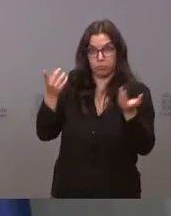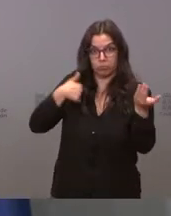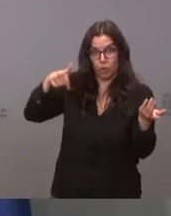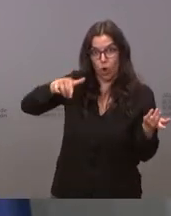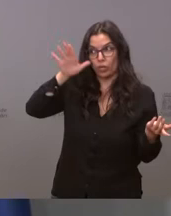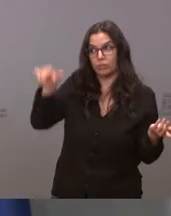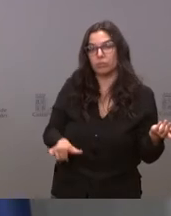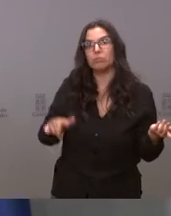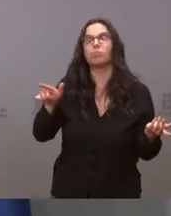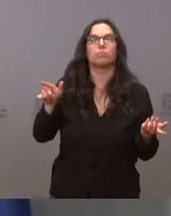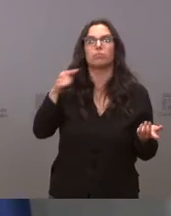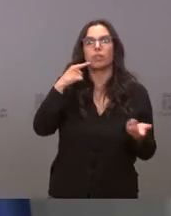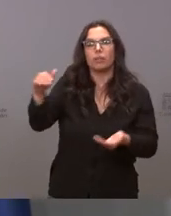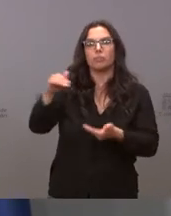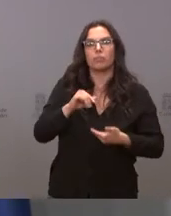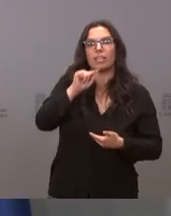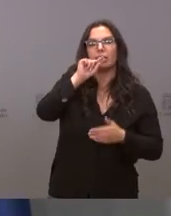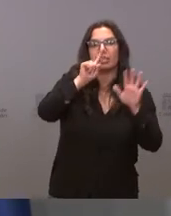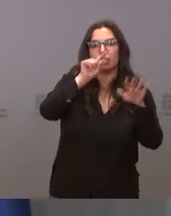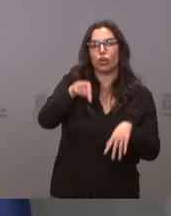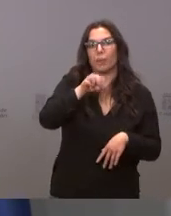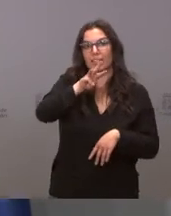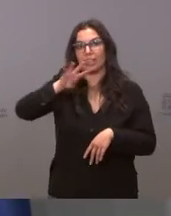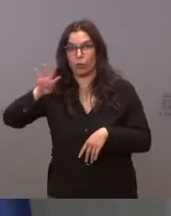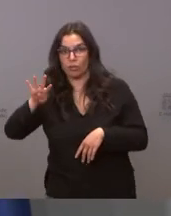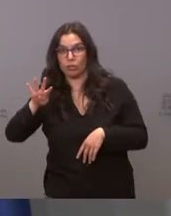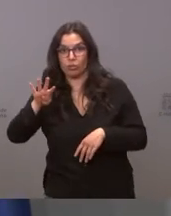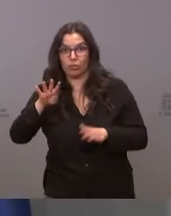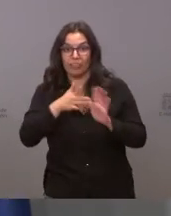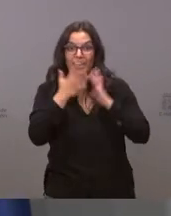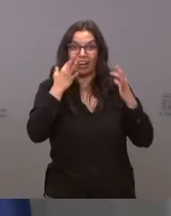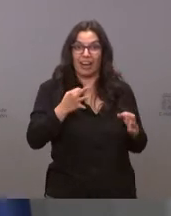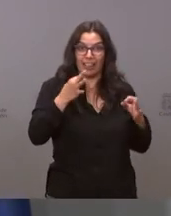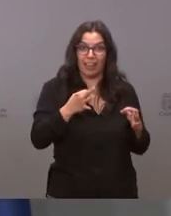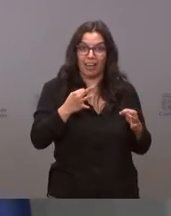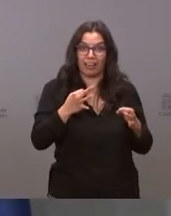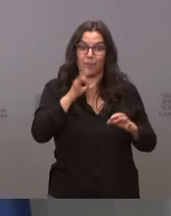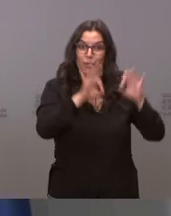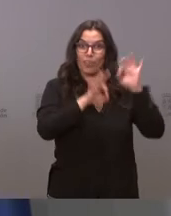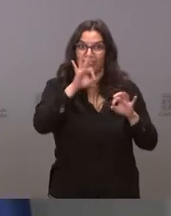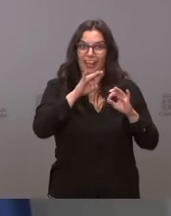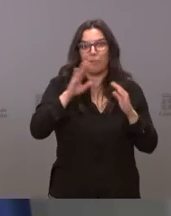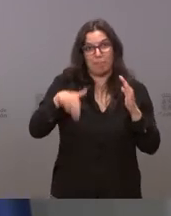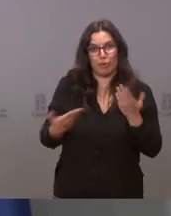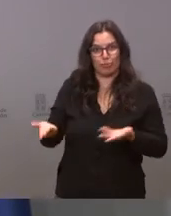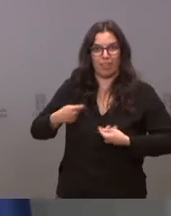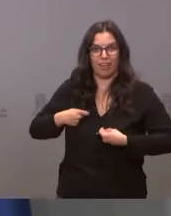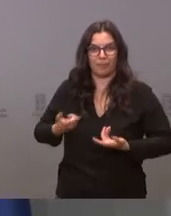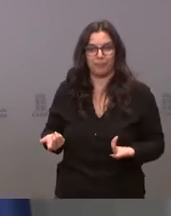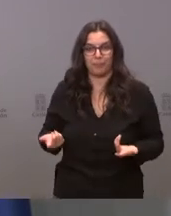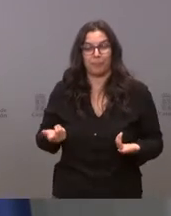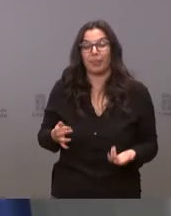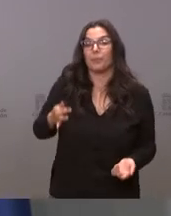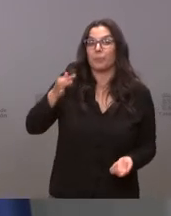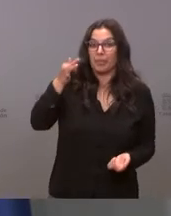hemos recibido el 6,34% por tanto menos de lo que nos correspondería por esa población pero es que además hace